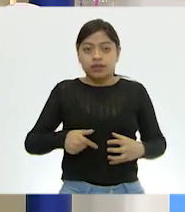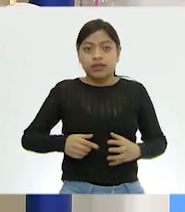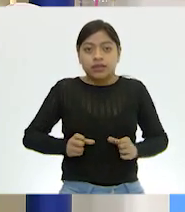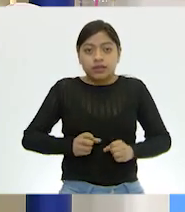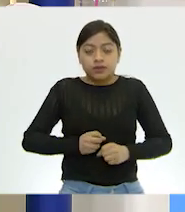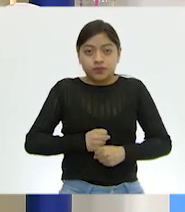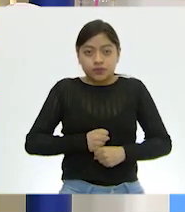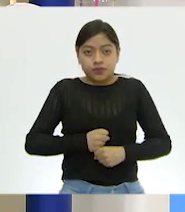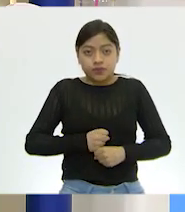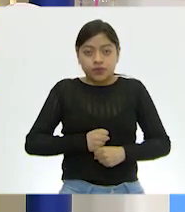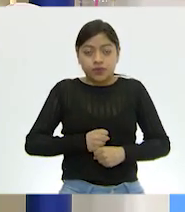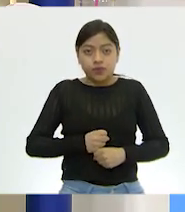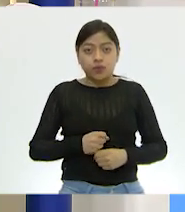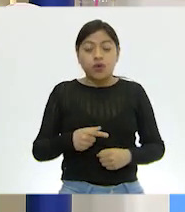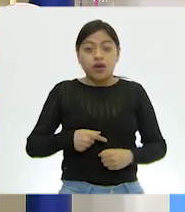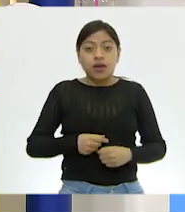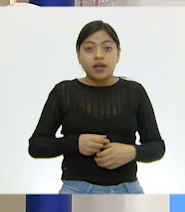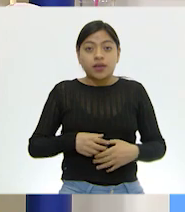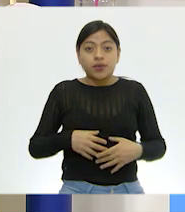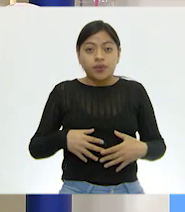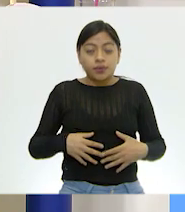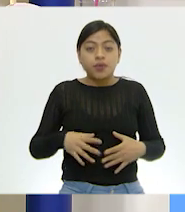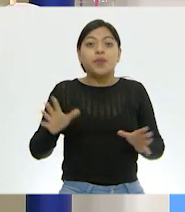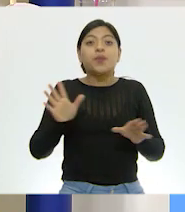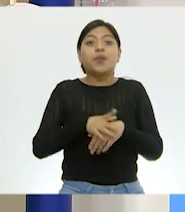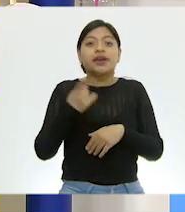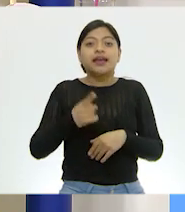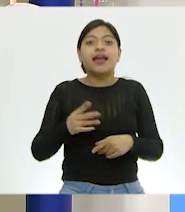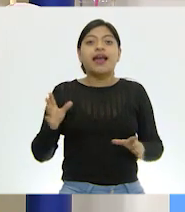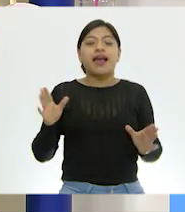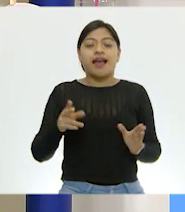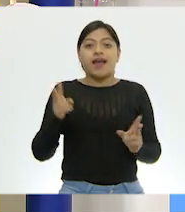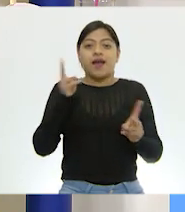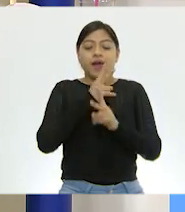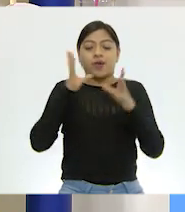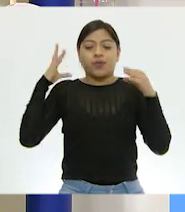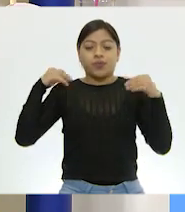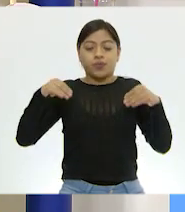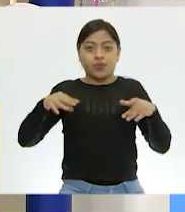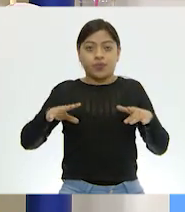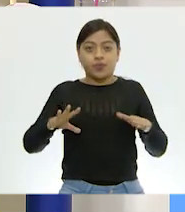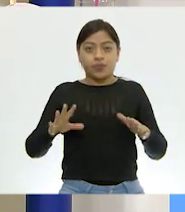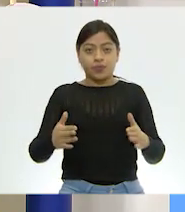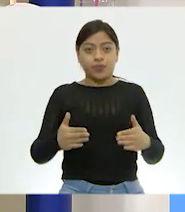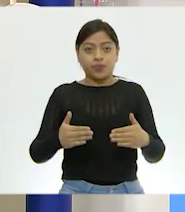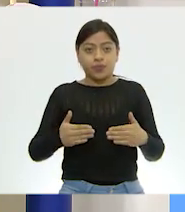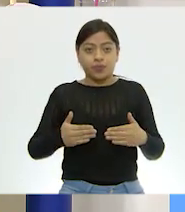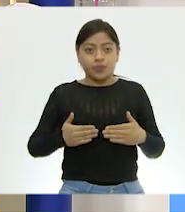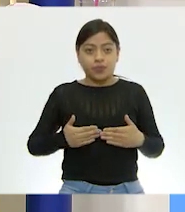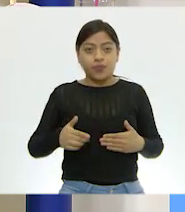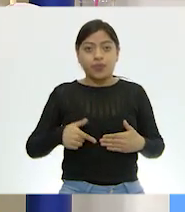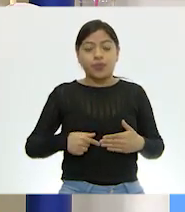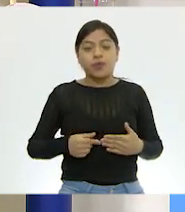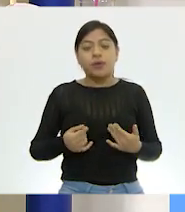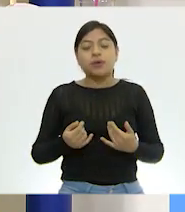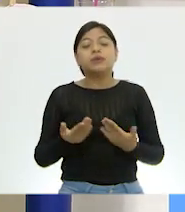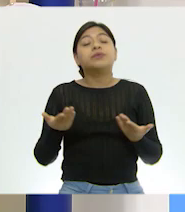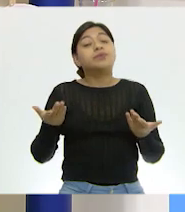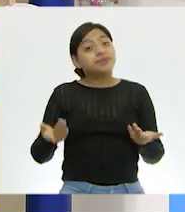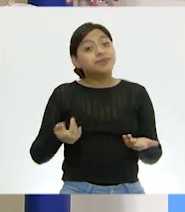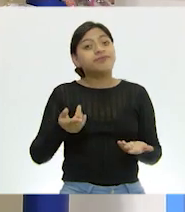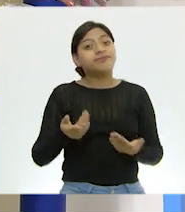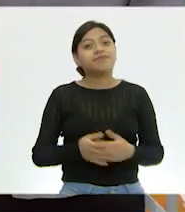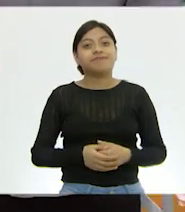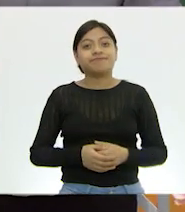Y cuando se relaja es porque vaciamos los pulmones y entonces ya no hay aire, ¿sale? ¿Qué te parece